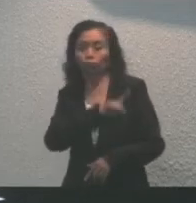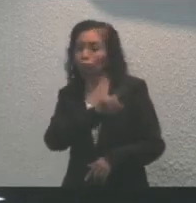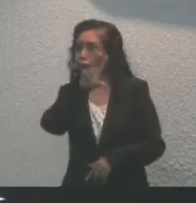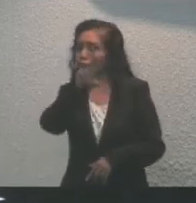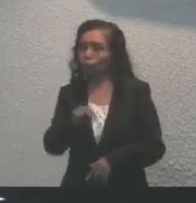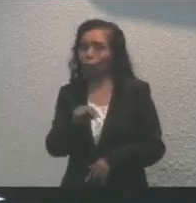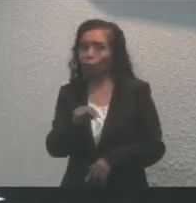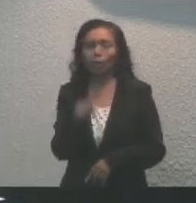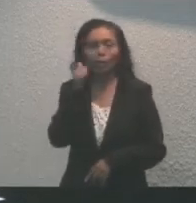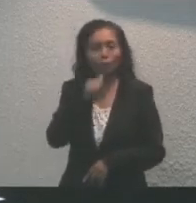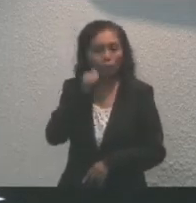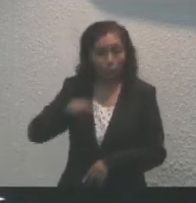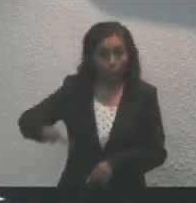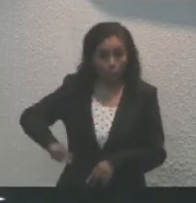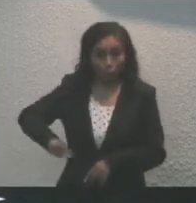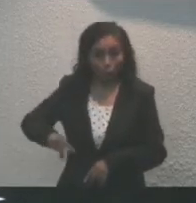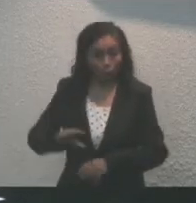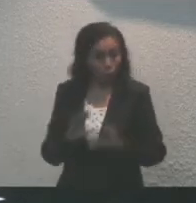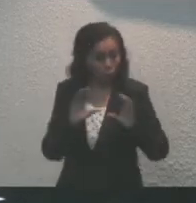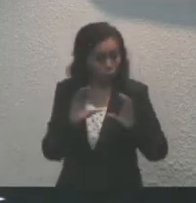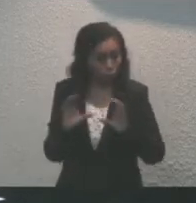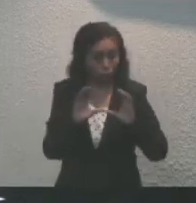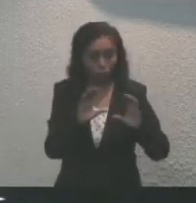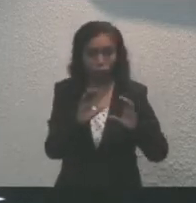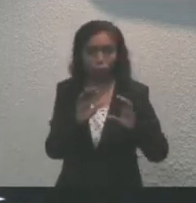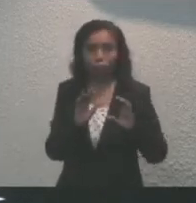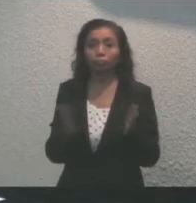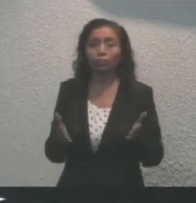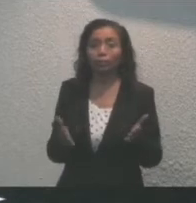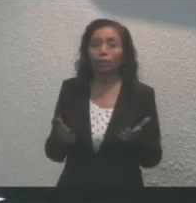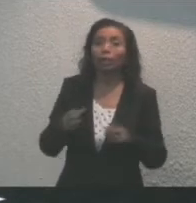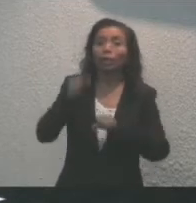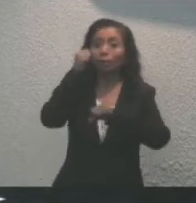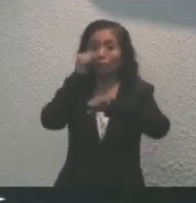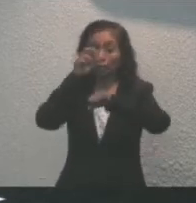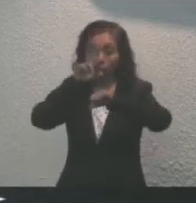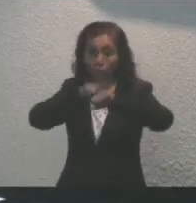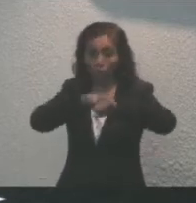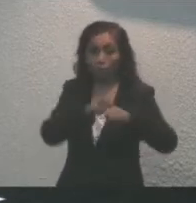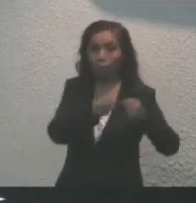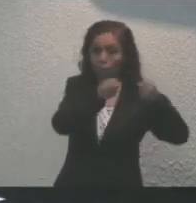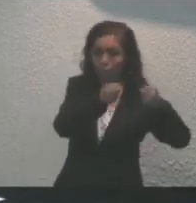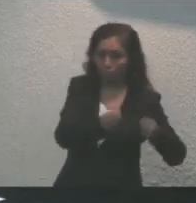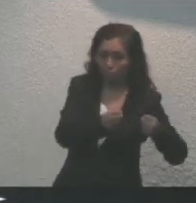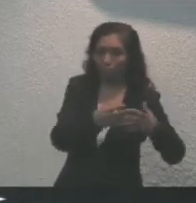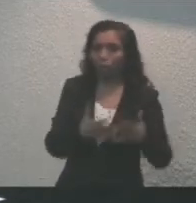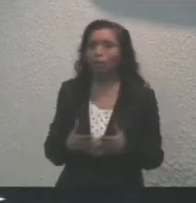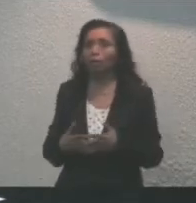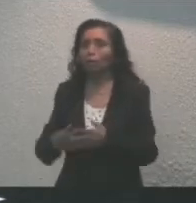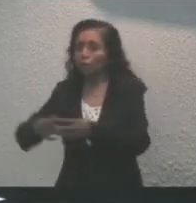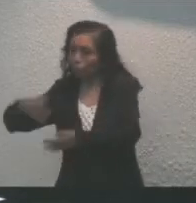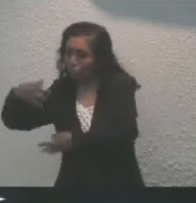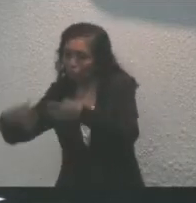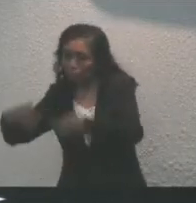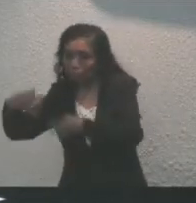Tienen todo el respaldo del gobierno del Estado a través de la Secretaría de Seguridad Pública, de la Fiscalía General del